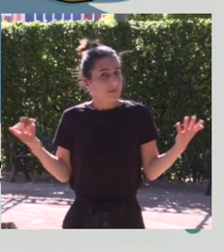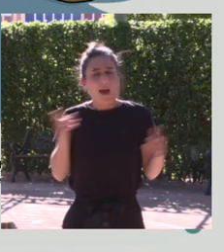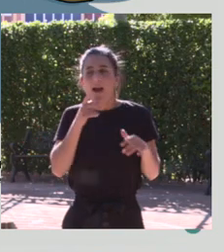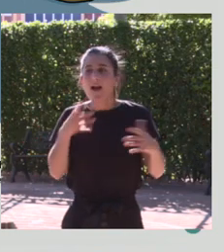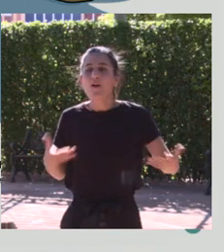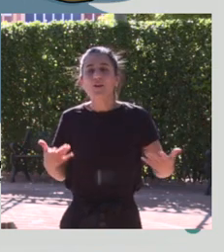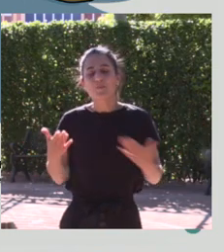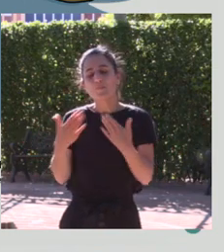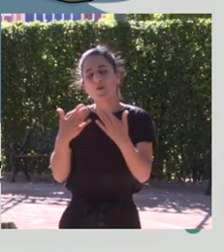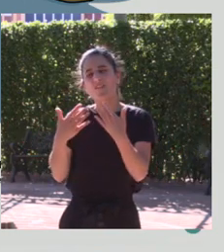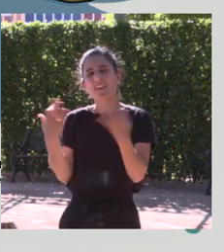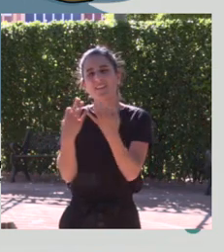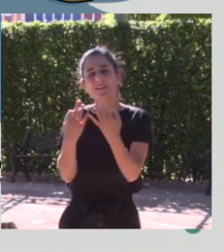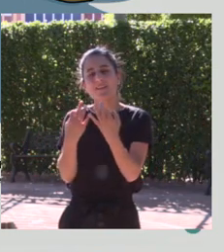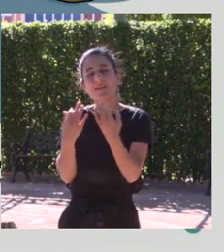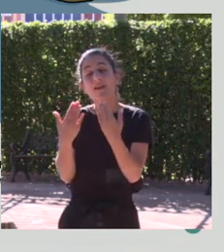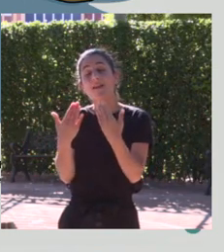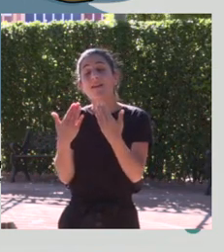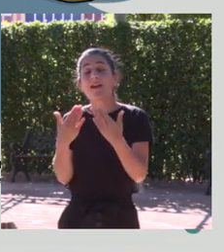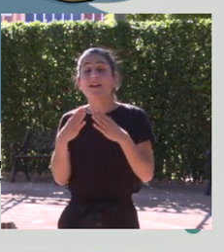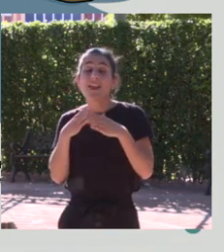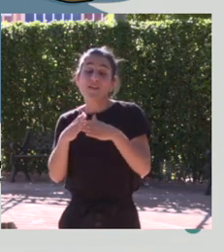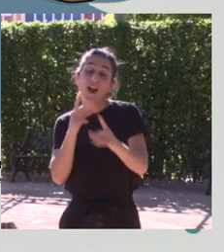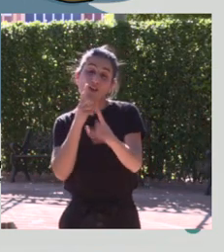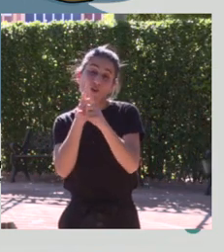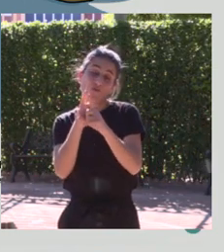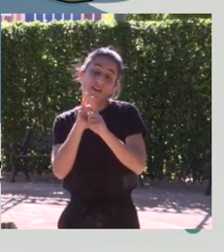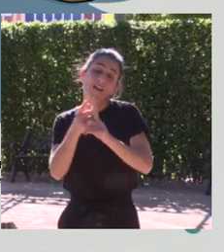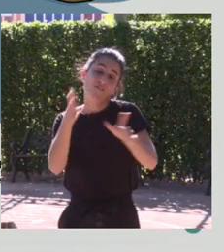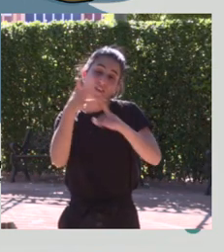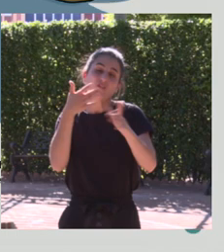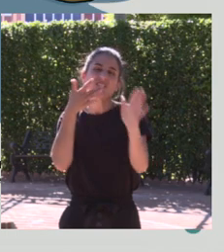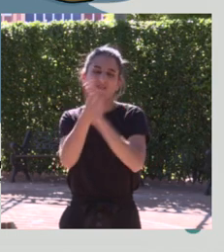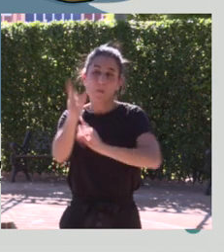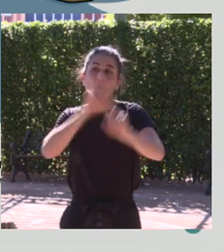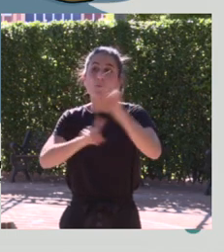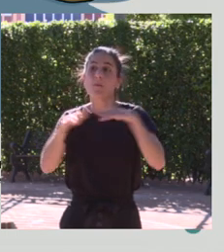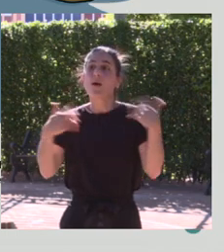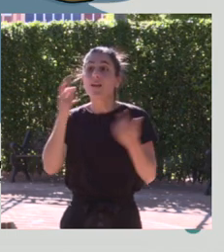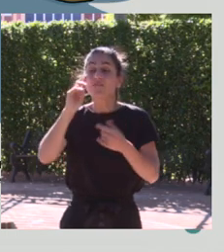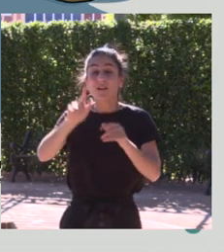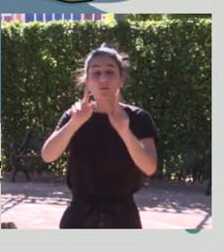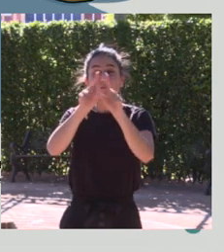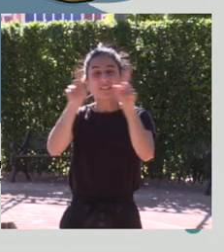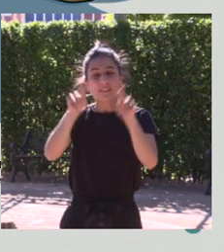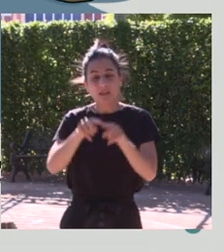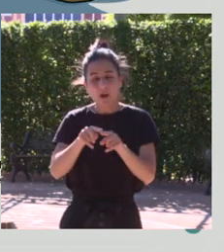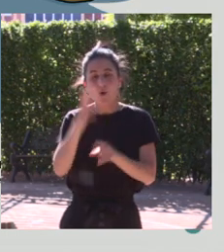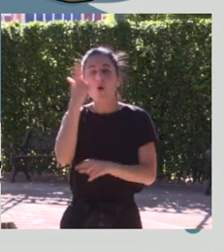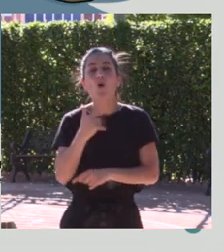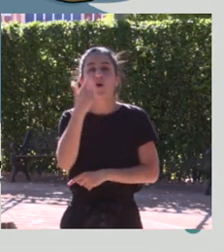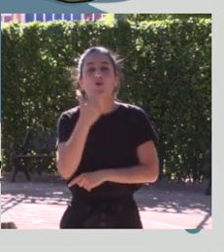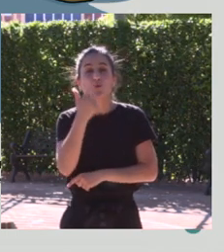os voy a hablar ahora de navegar contra el viento esta imagen que podéis ver veis ahí un triángulo rojo y en este